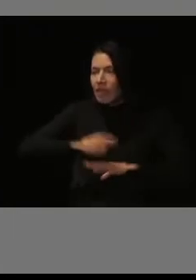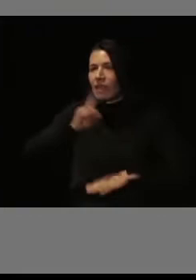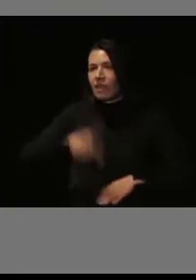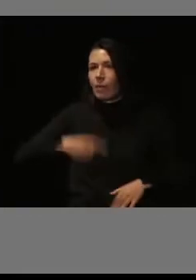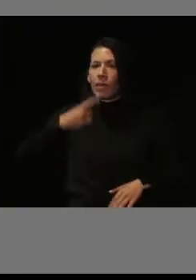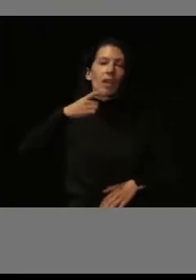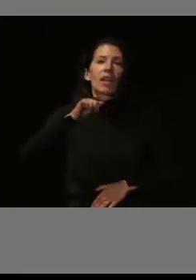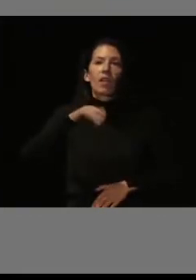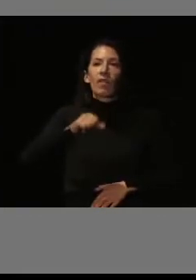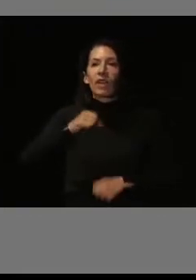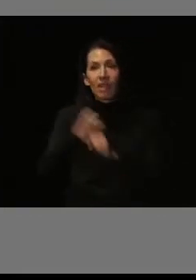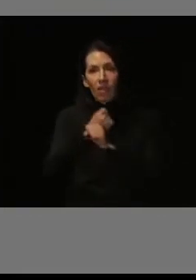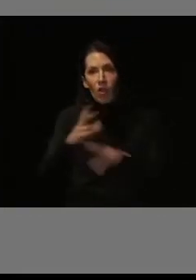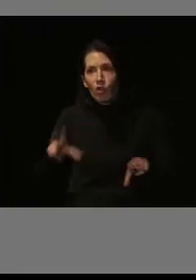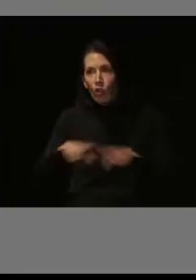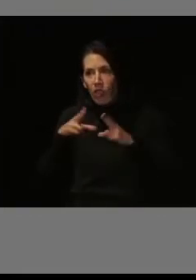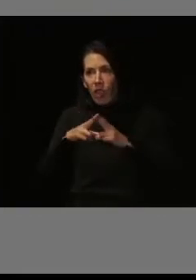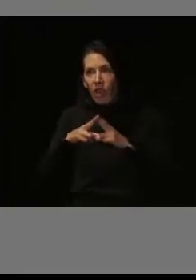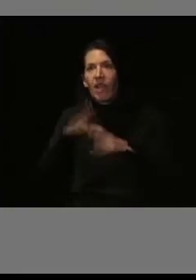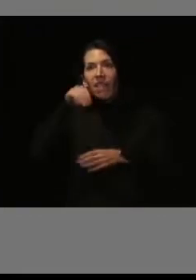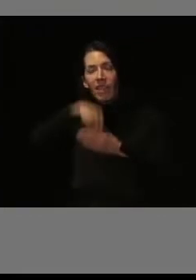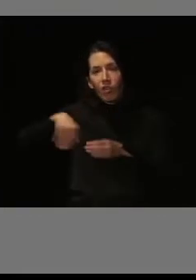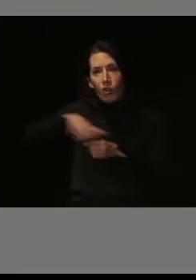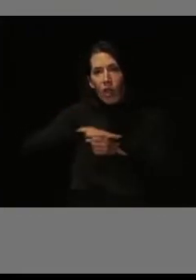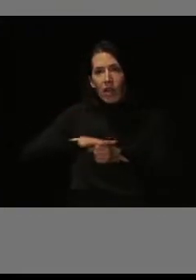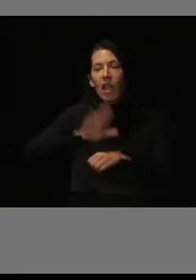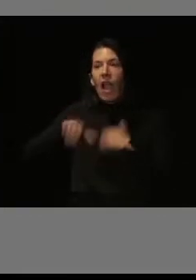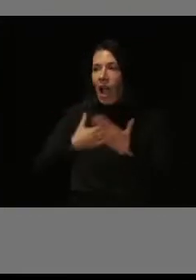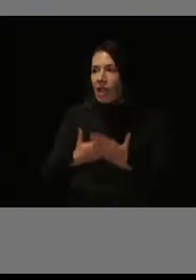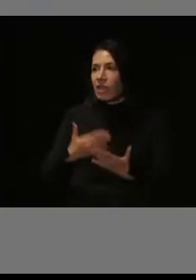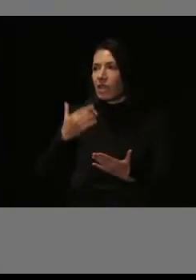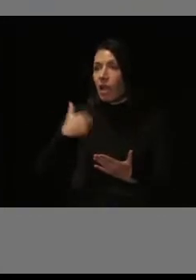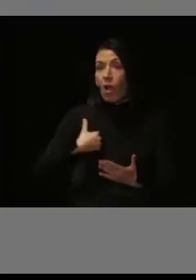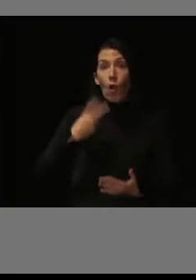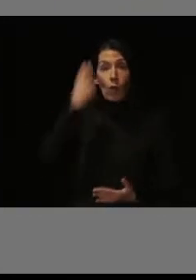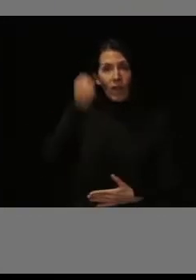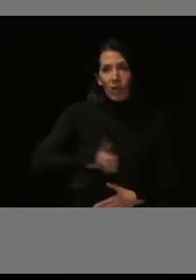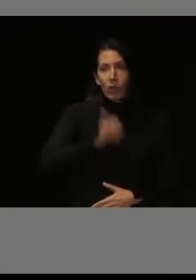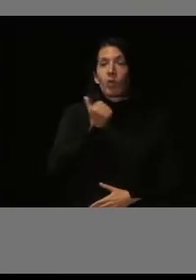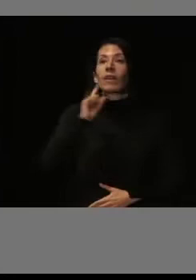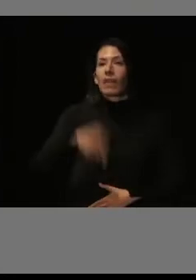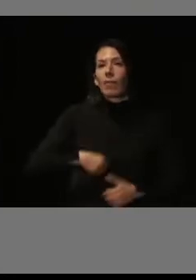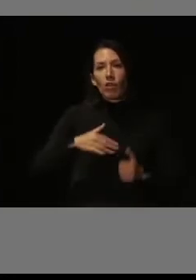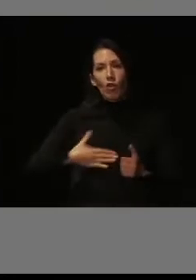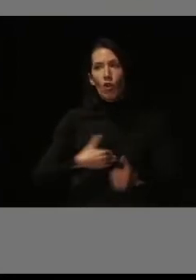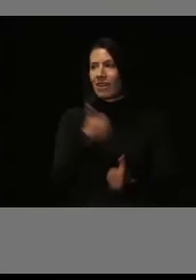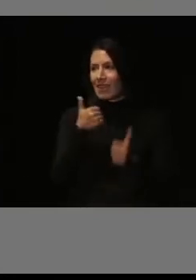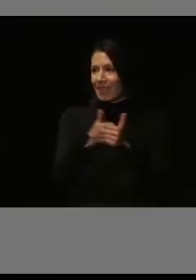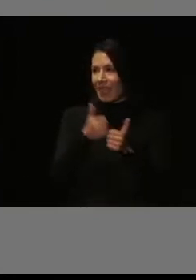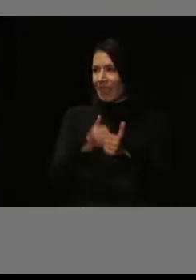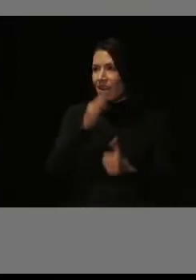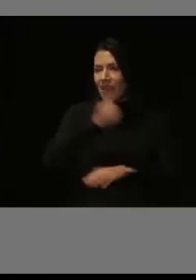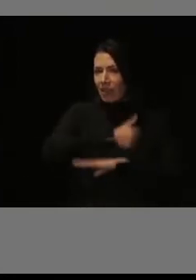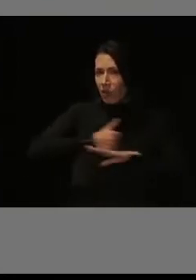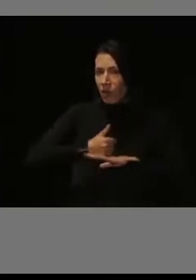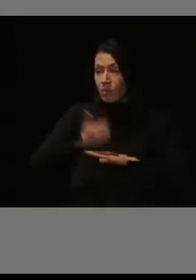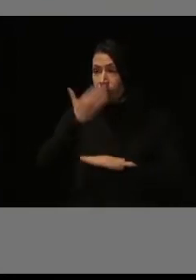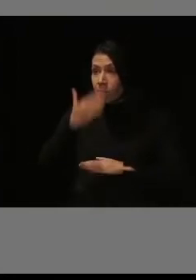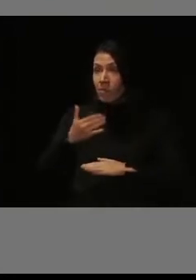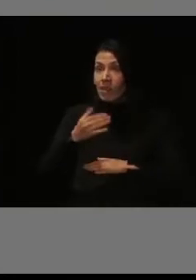trabajadora social del área que precisamente se ha jubilado y fue la secretaria del tribunal. De verdad que pusieron